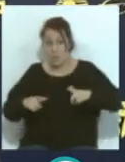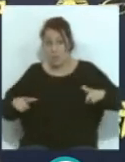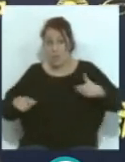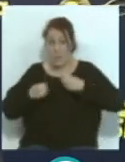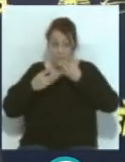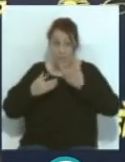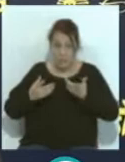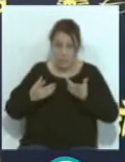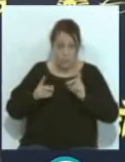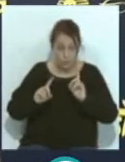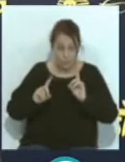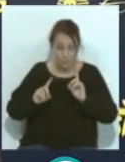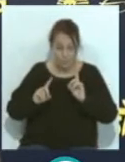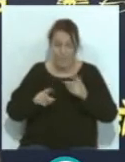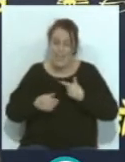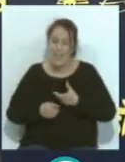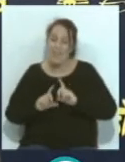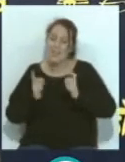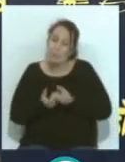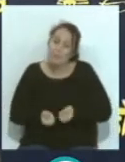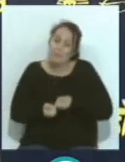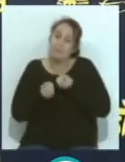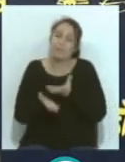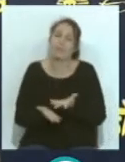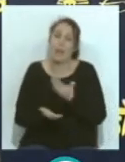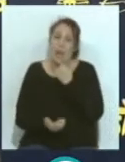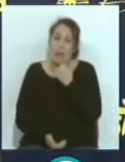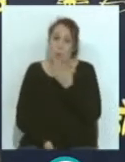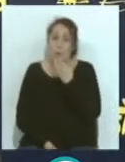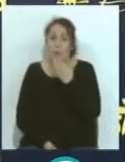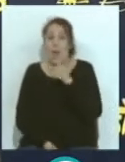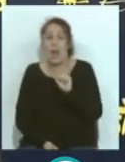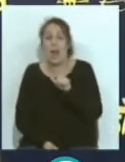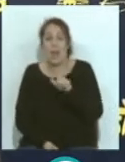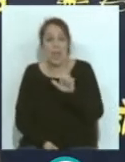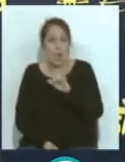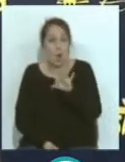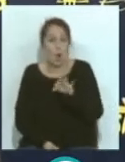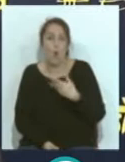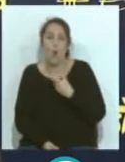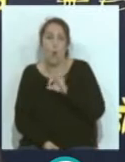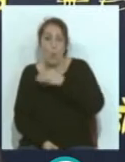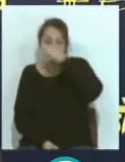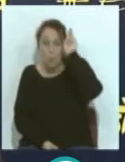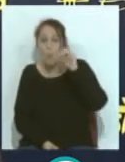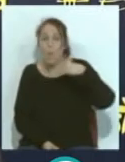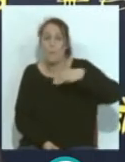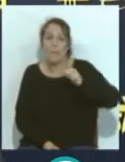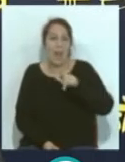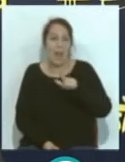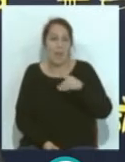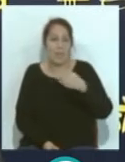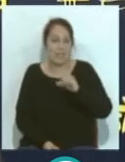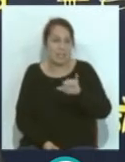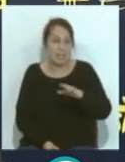físicamente, sino que aportan algo al equipo, como fue Iván Alejo el otro día, como Jorge Pombo, como Malvasic, que